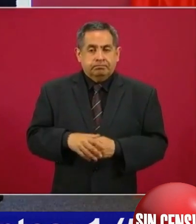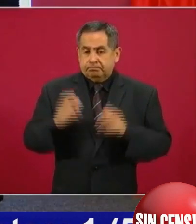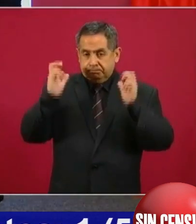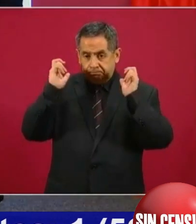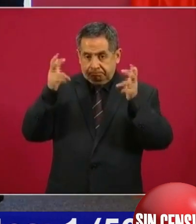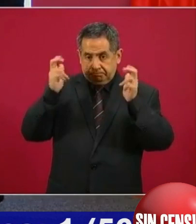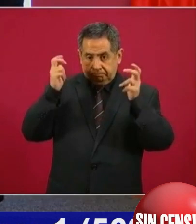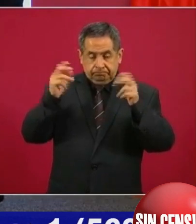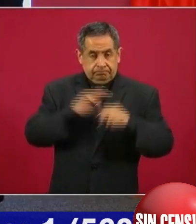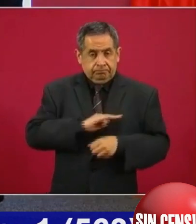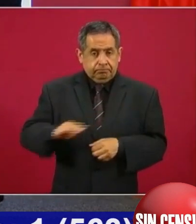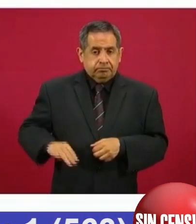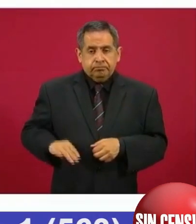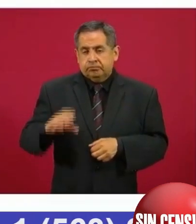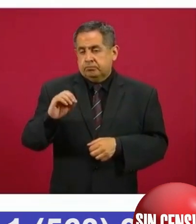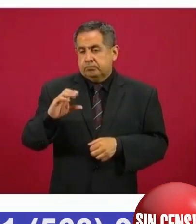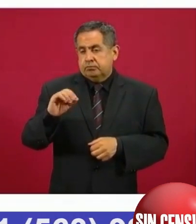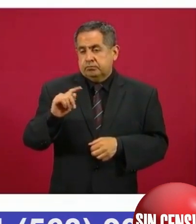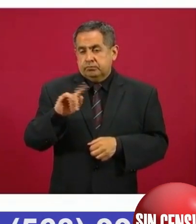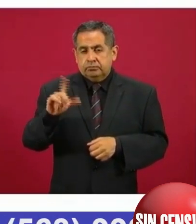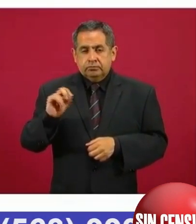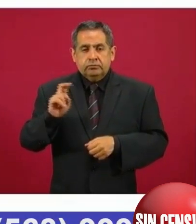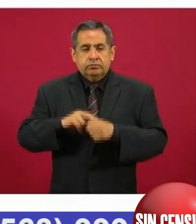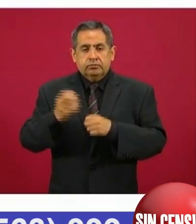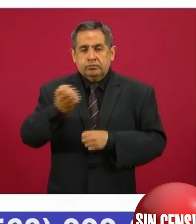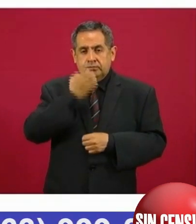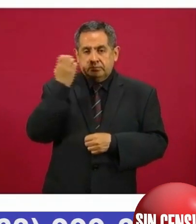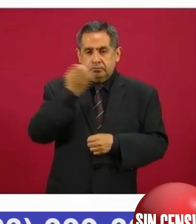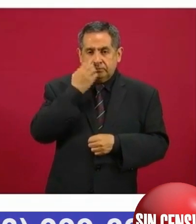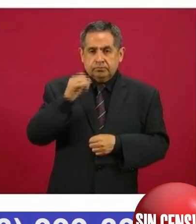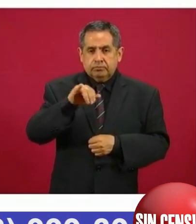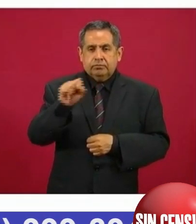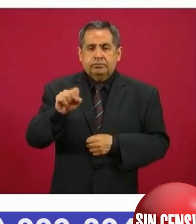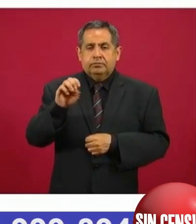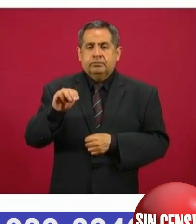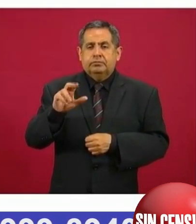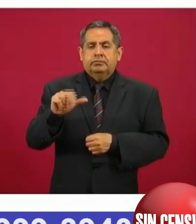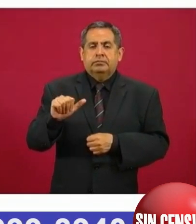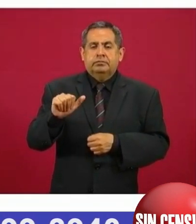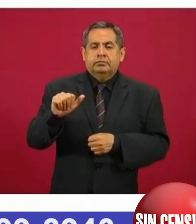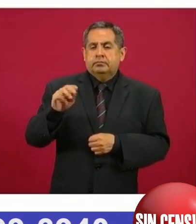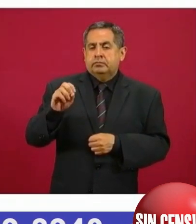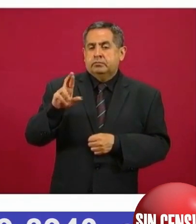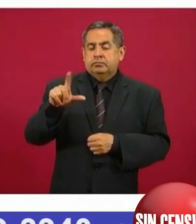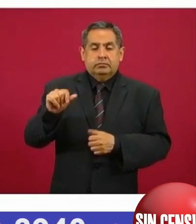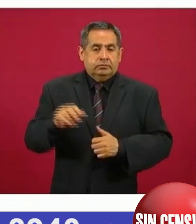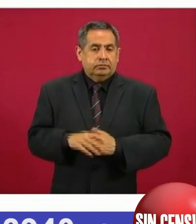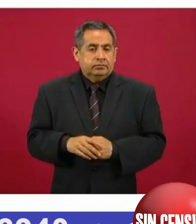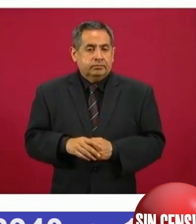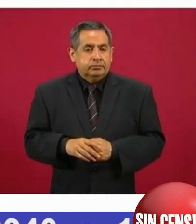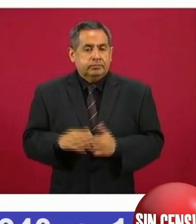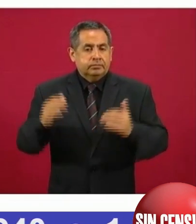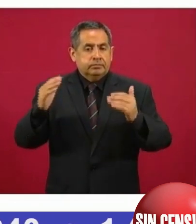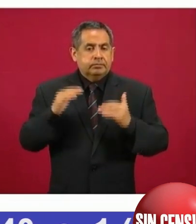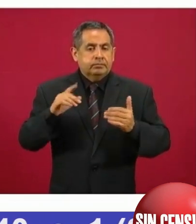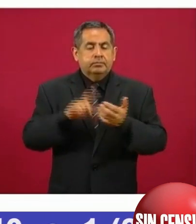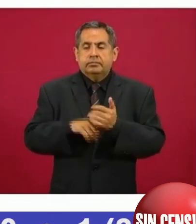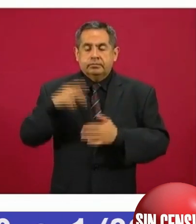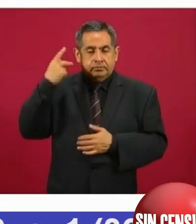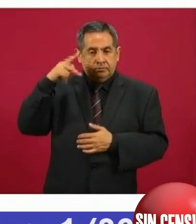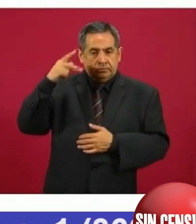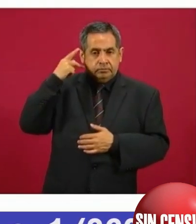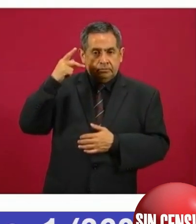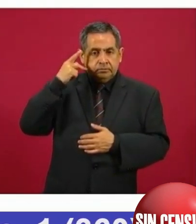municipio Ocotzingo, Escuela José María Morelos y Pavón. La siguiente es Puebla,